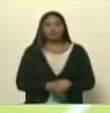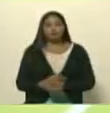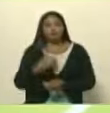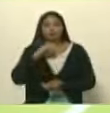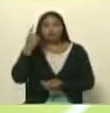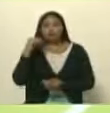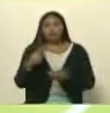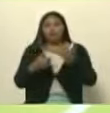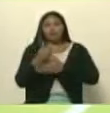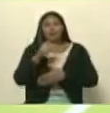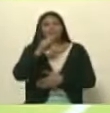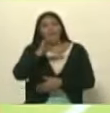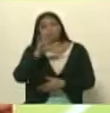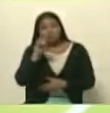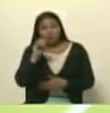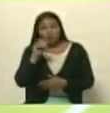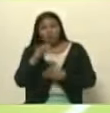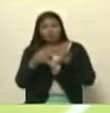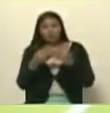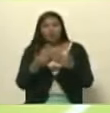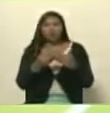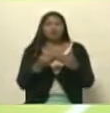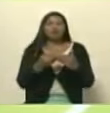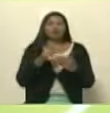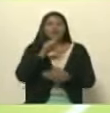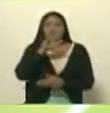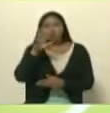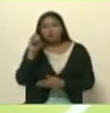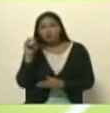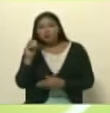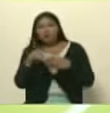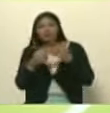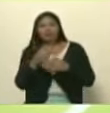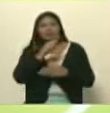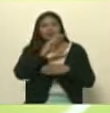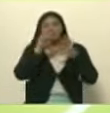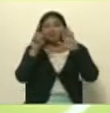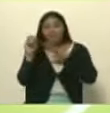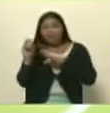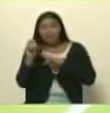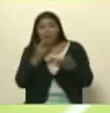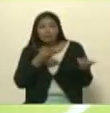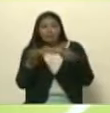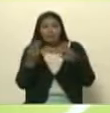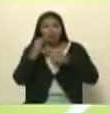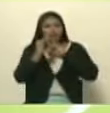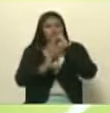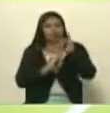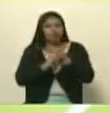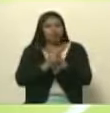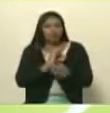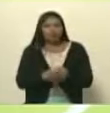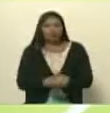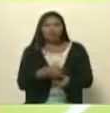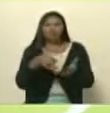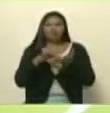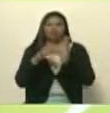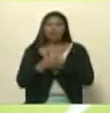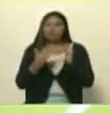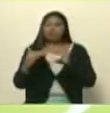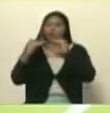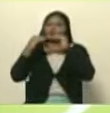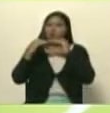aquí más de 150, entre 150 y 170 invitados internacionales, y es unánime